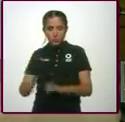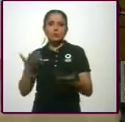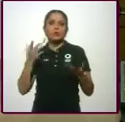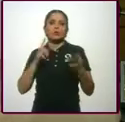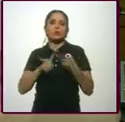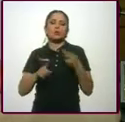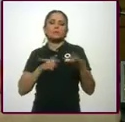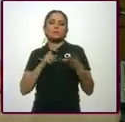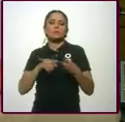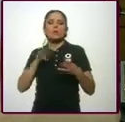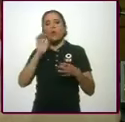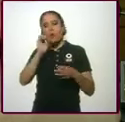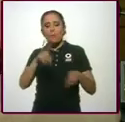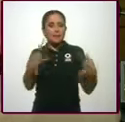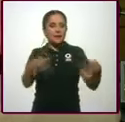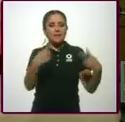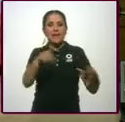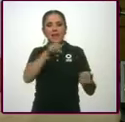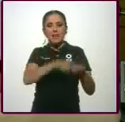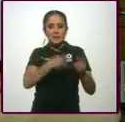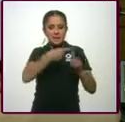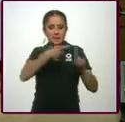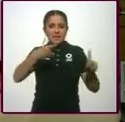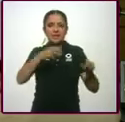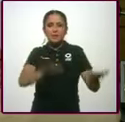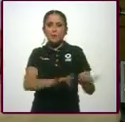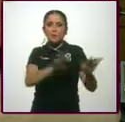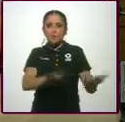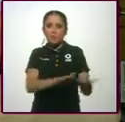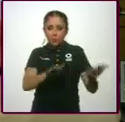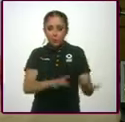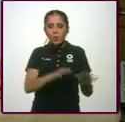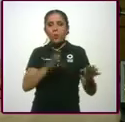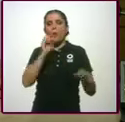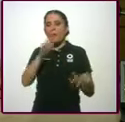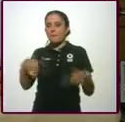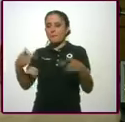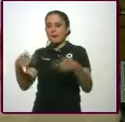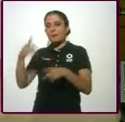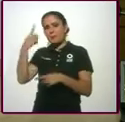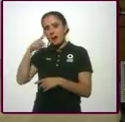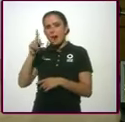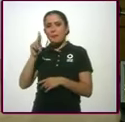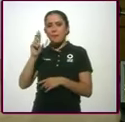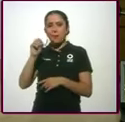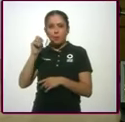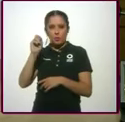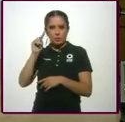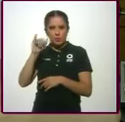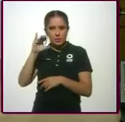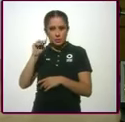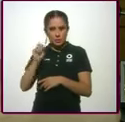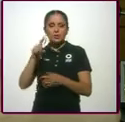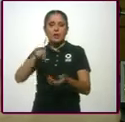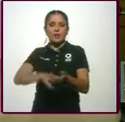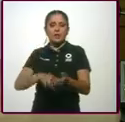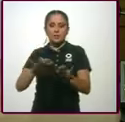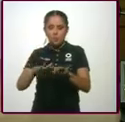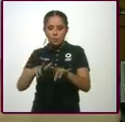la venta electrónica de billetes y venta electrónica de los pronósticos. Entonces, eso lo estamos haciendo, lo estamos